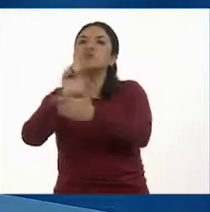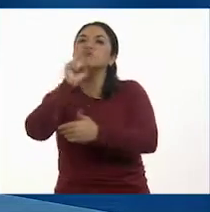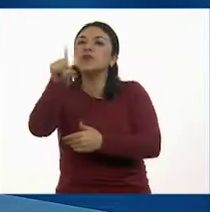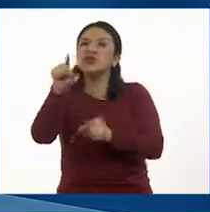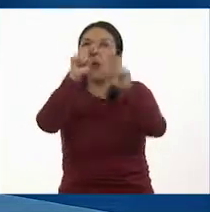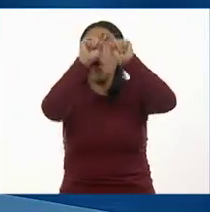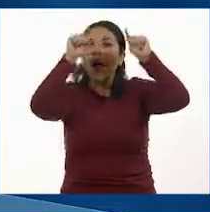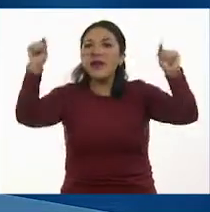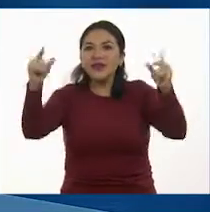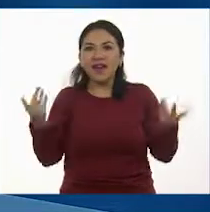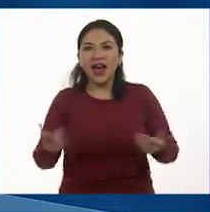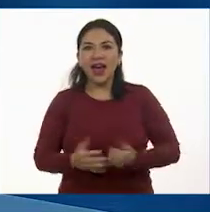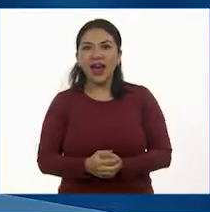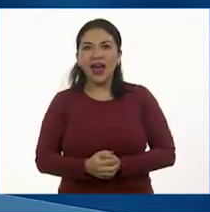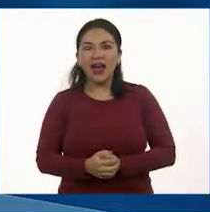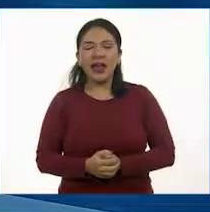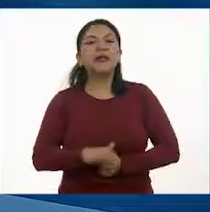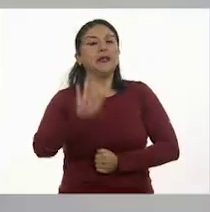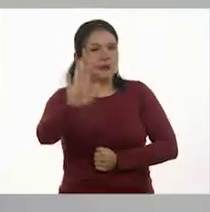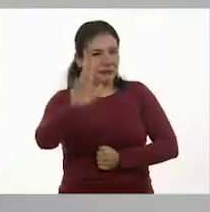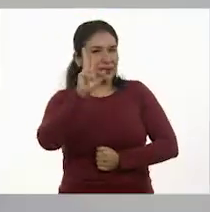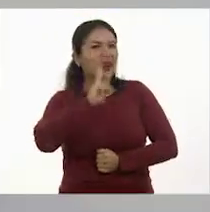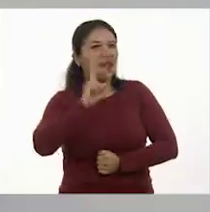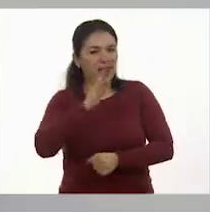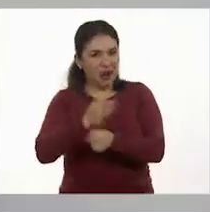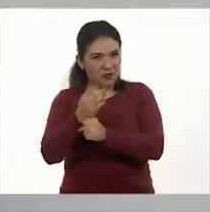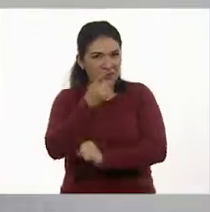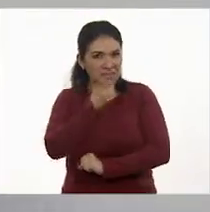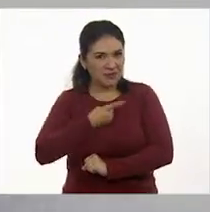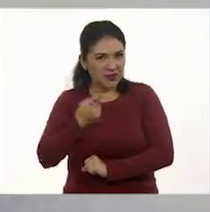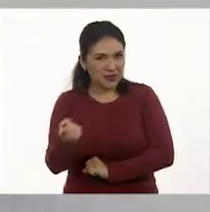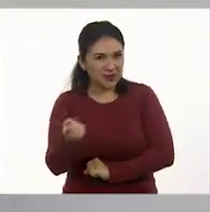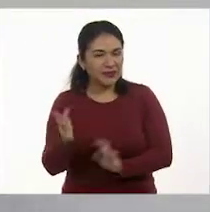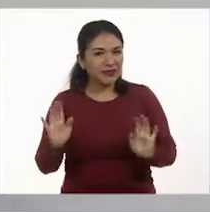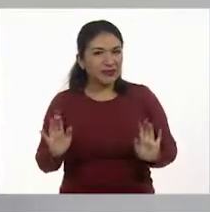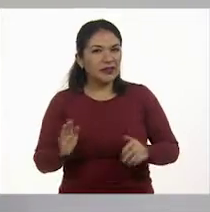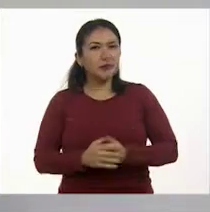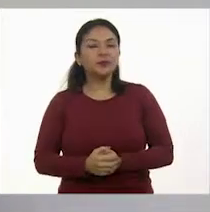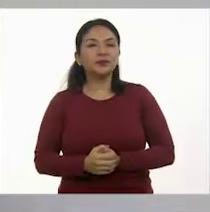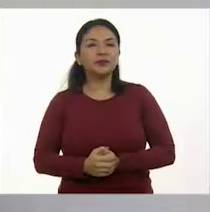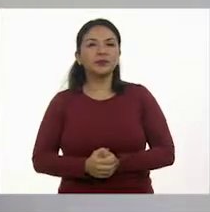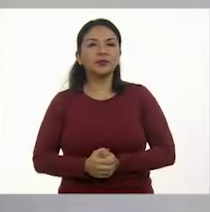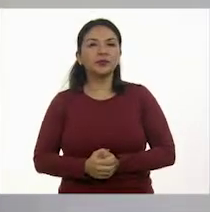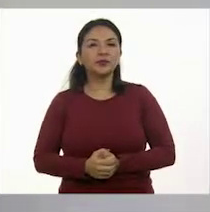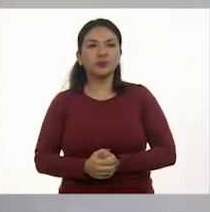recta de aquí arriba. A ver, vamos a comprobar esto que nos dices. Ajá. Uno,